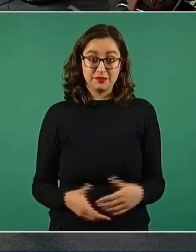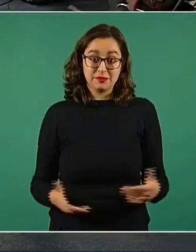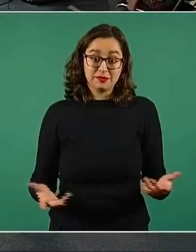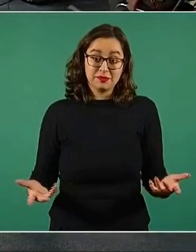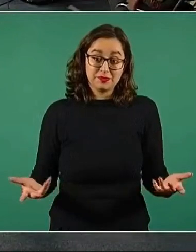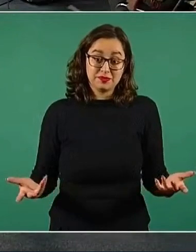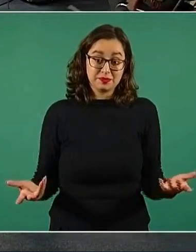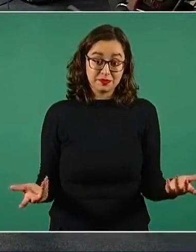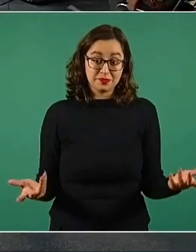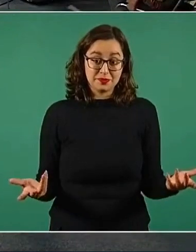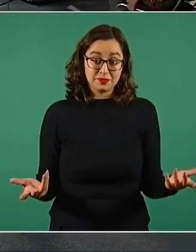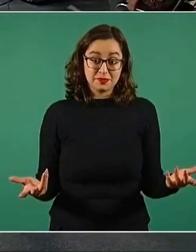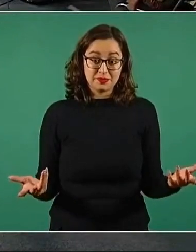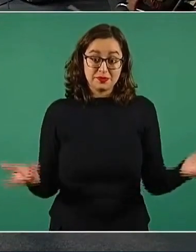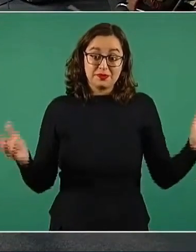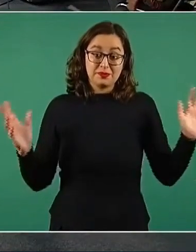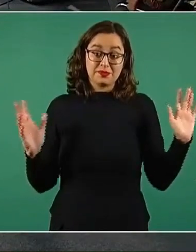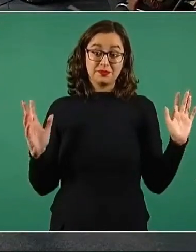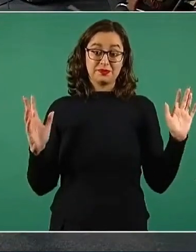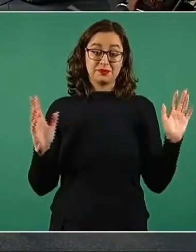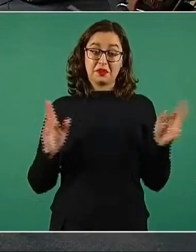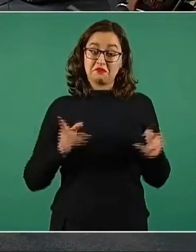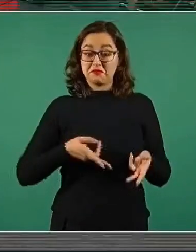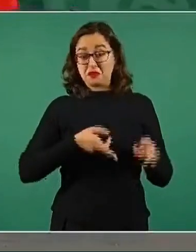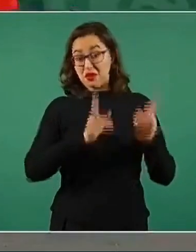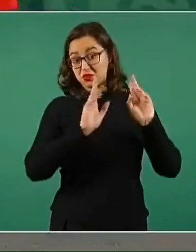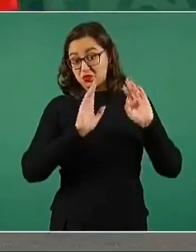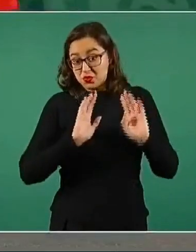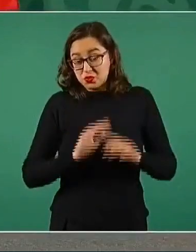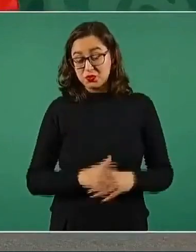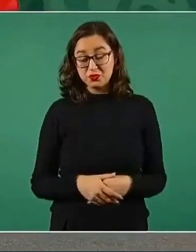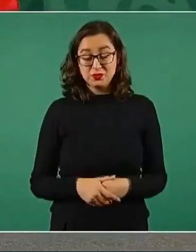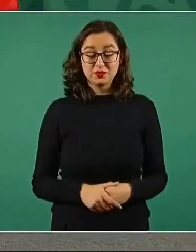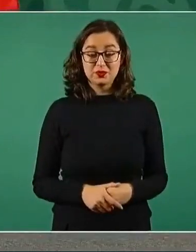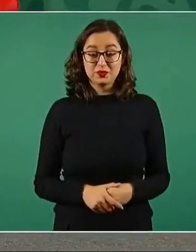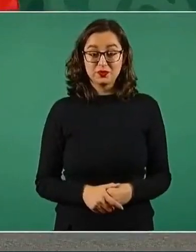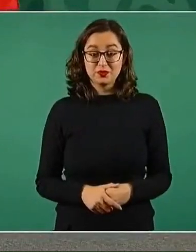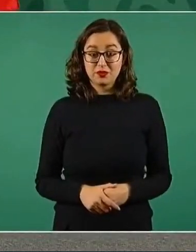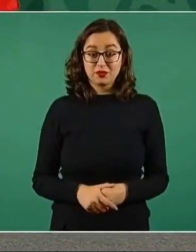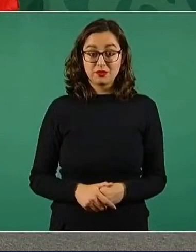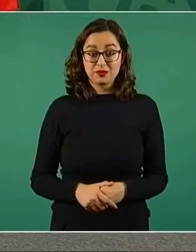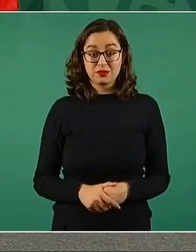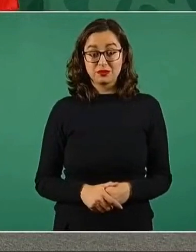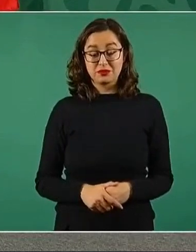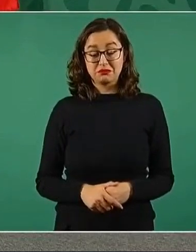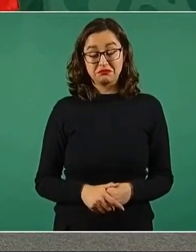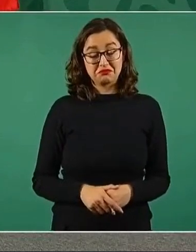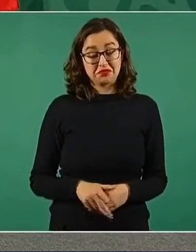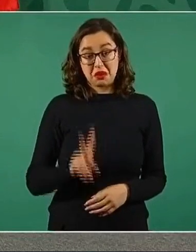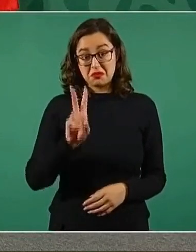Pero ahora sí que haya ellos que sigan su camino. Bueno,